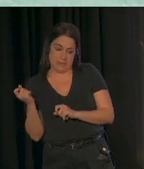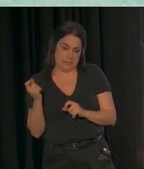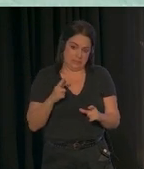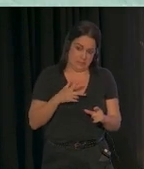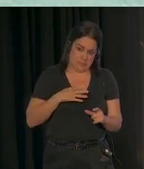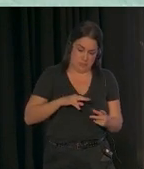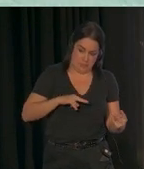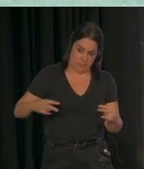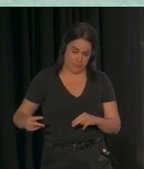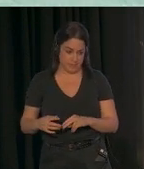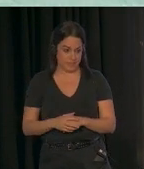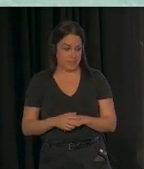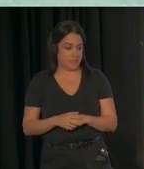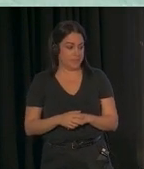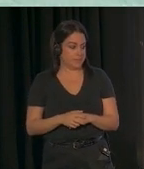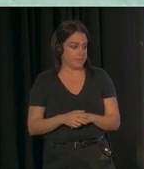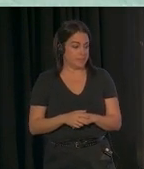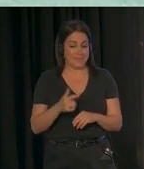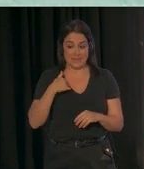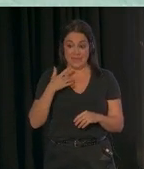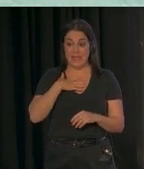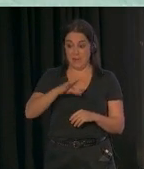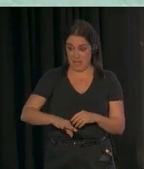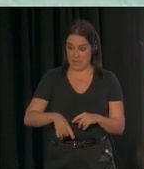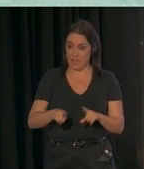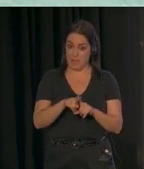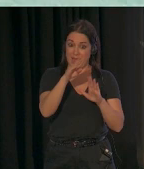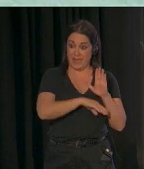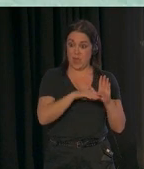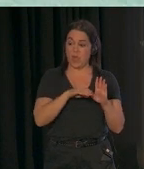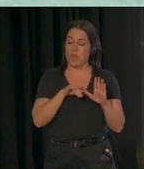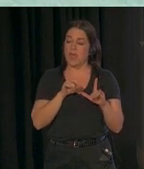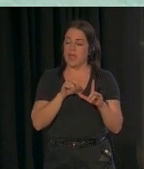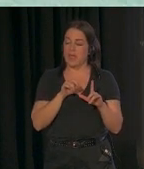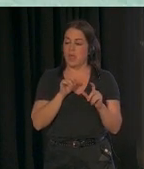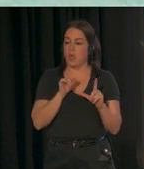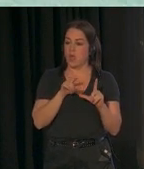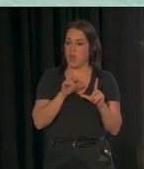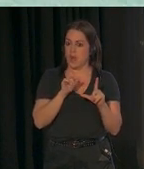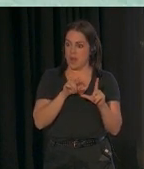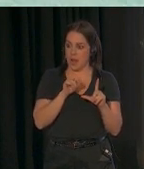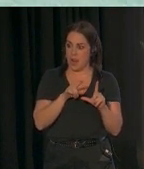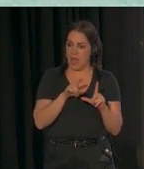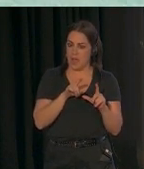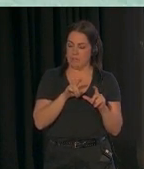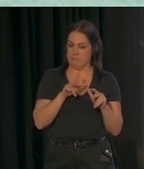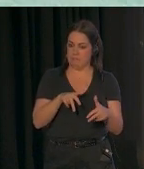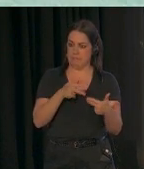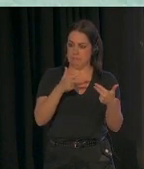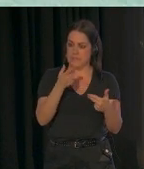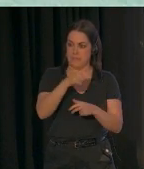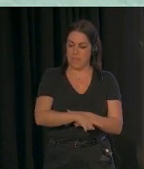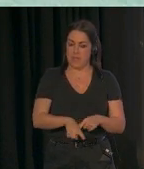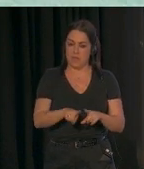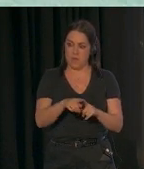impartir IPACS online durante la pandemia, y hemos visto que también funciona muy bien. Y